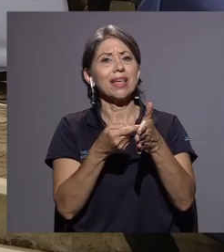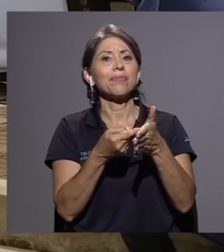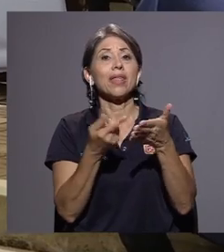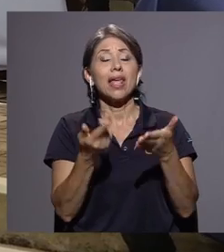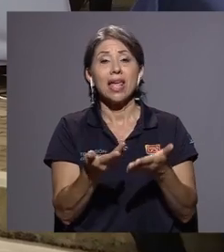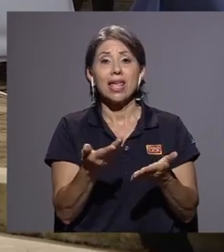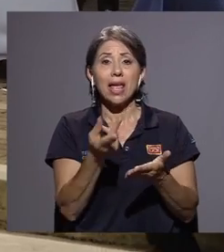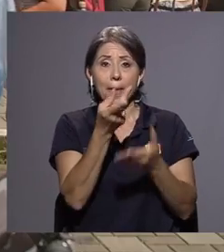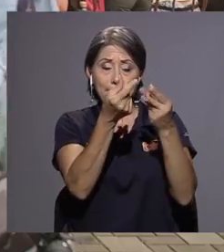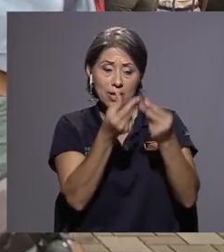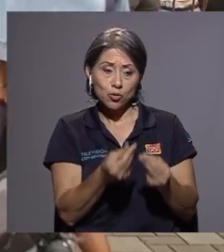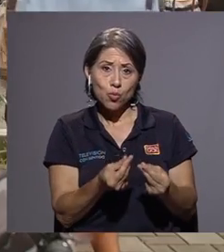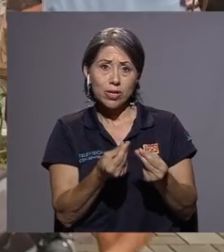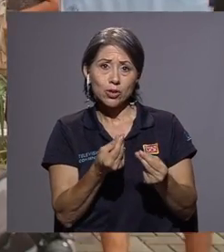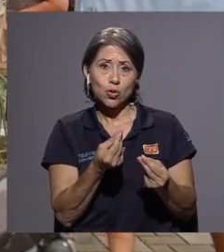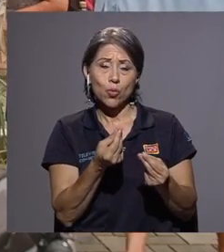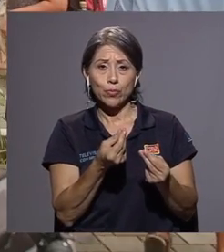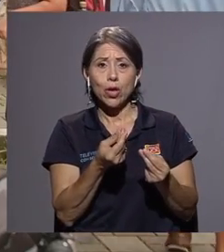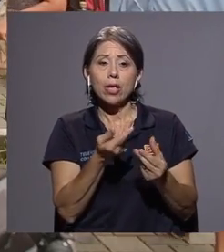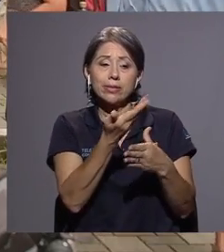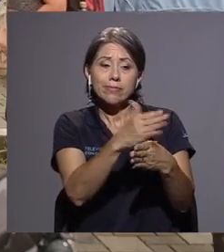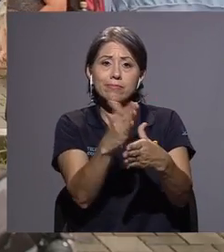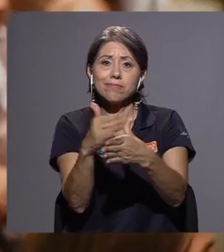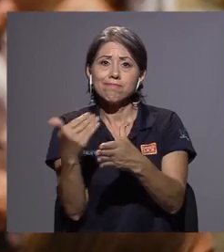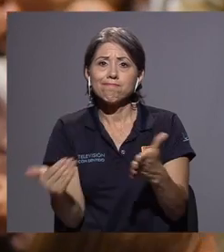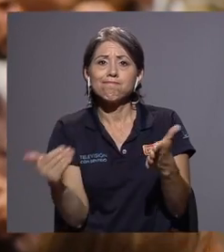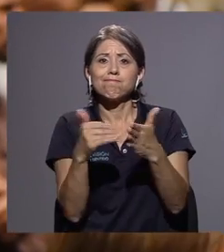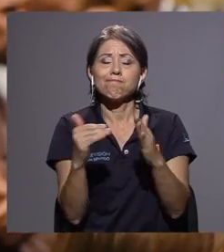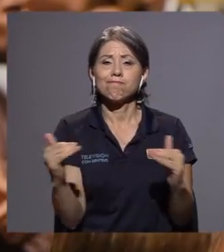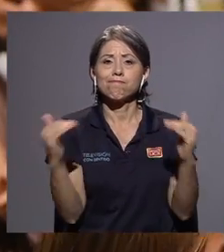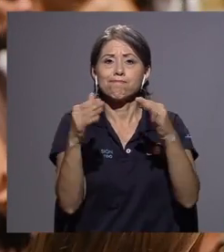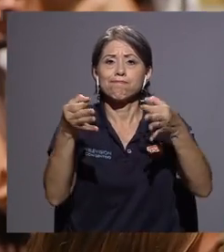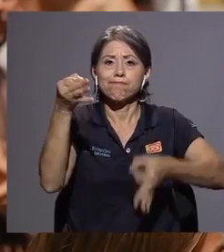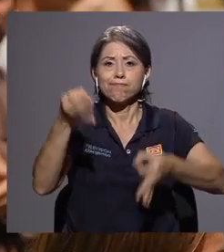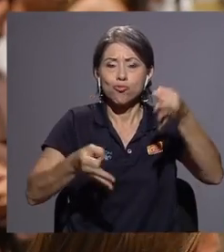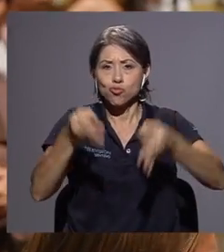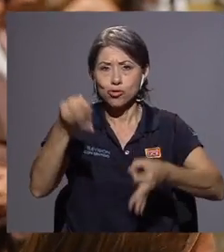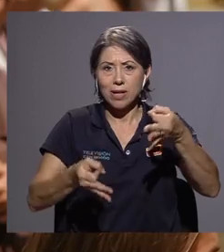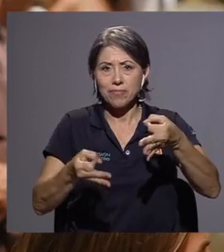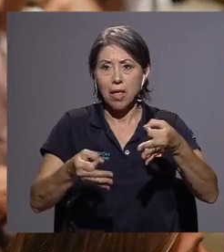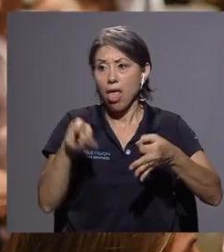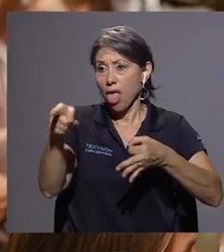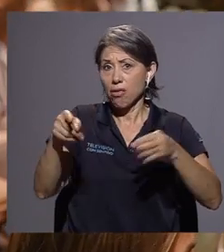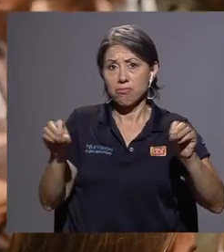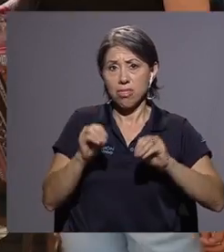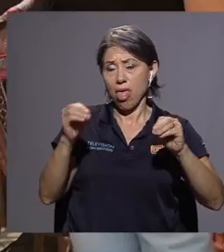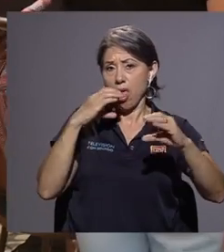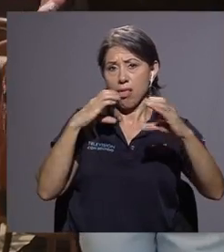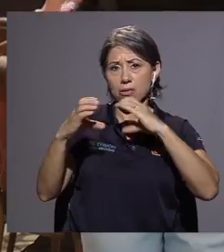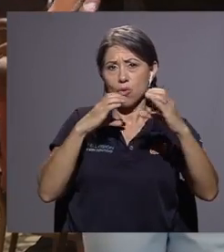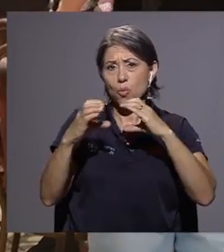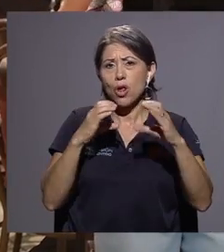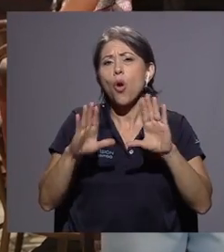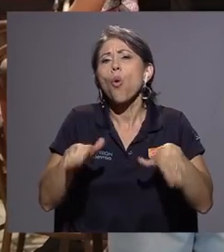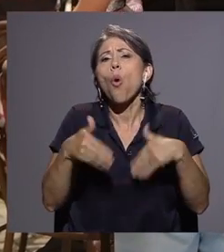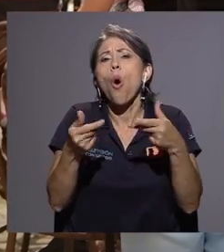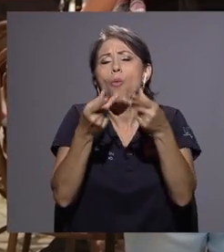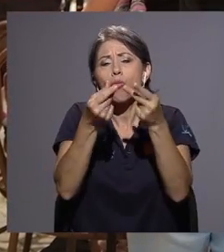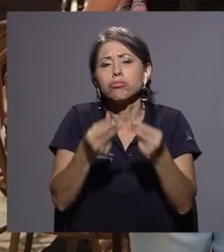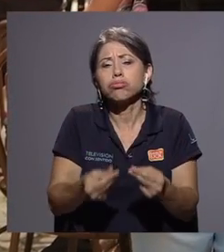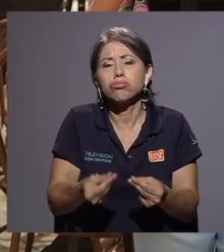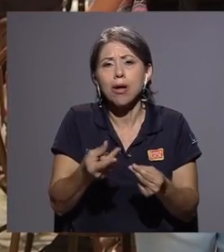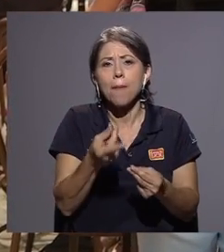redistribución justa del presupuesto para el 2020 y alega que no se les ha comunicado en qué rubros se invertirá ese presupuesto.